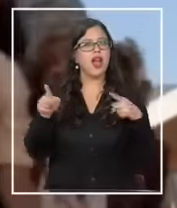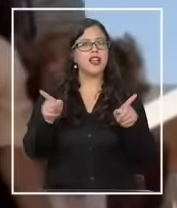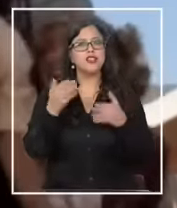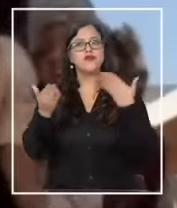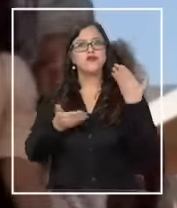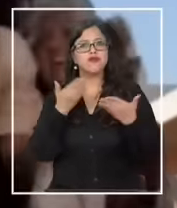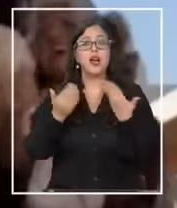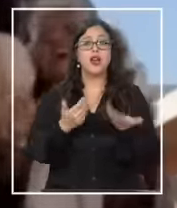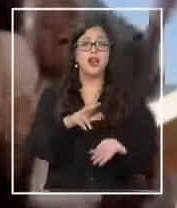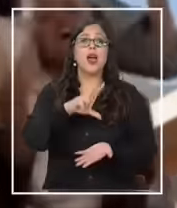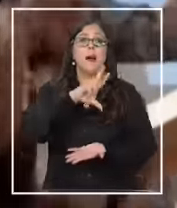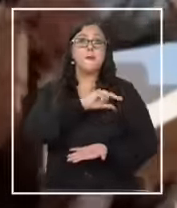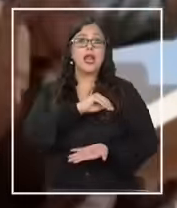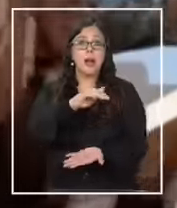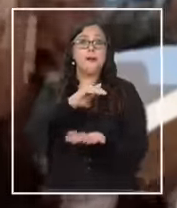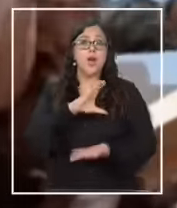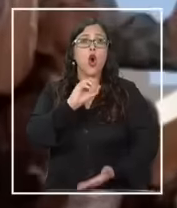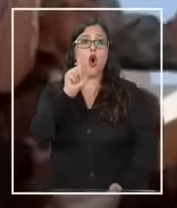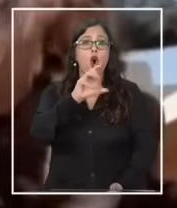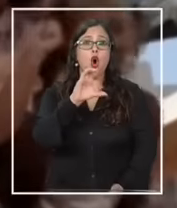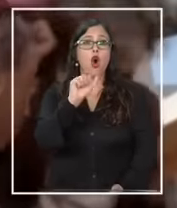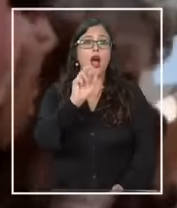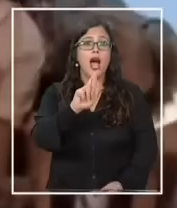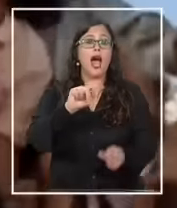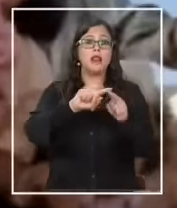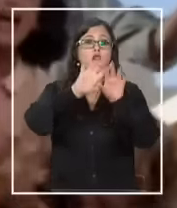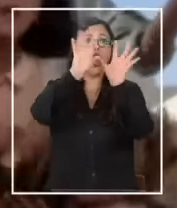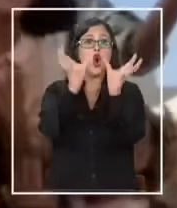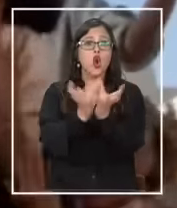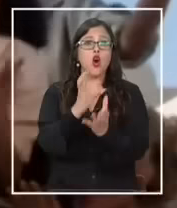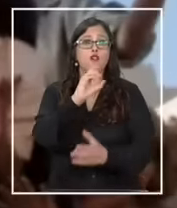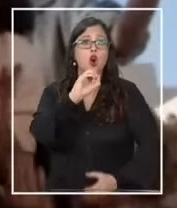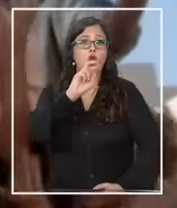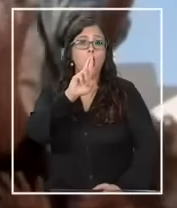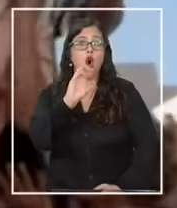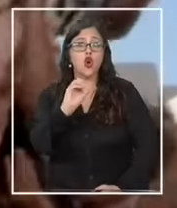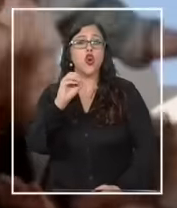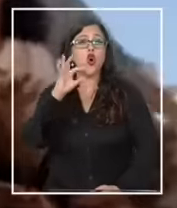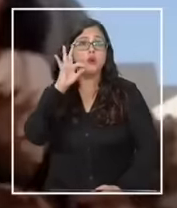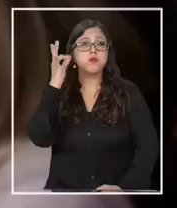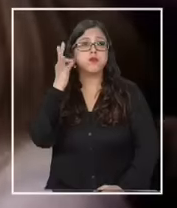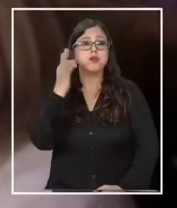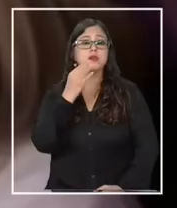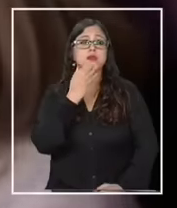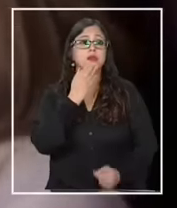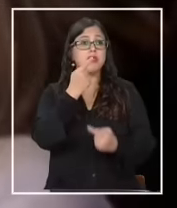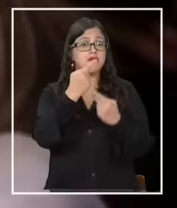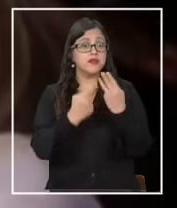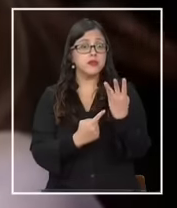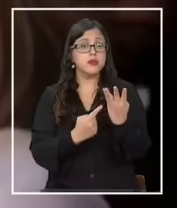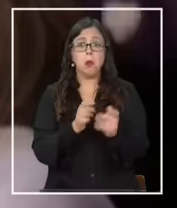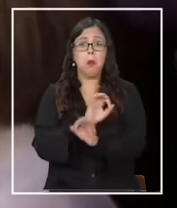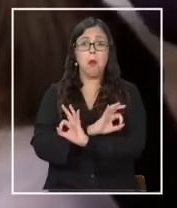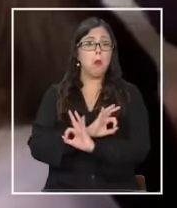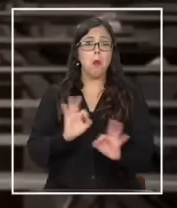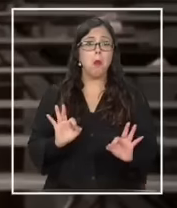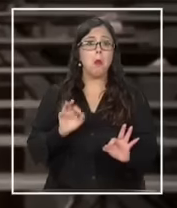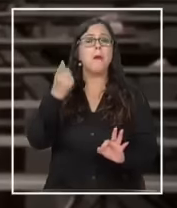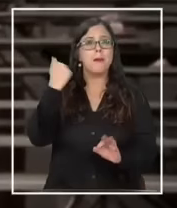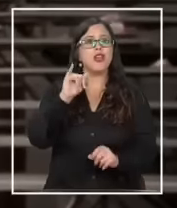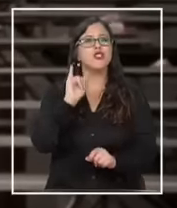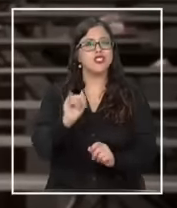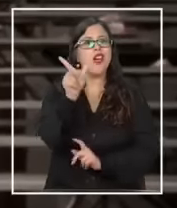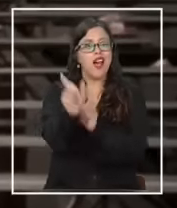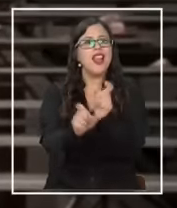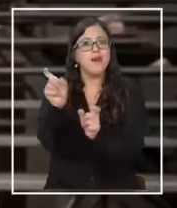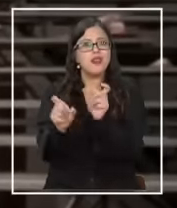ganó un Oscar la película un globo de oro alguno de esos grandes galardones del cine no, ninguno pero se ganó al público